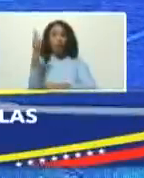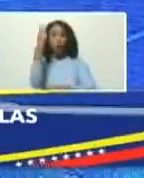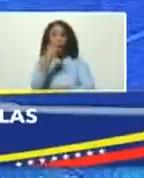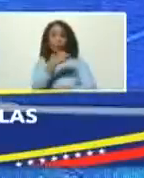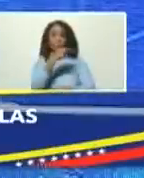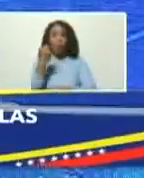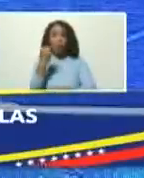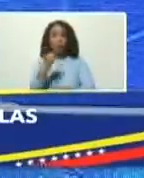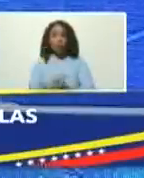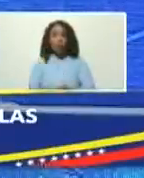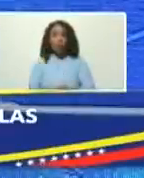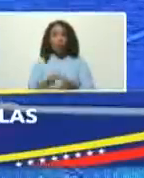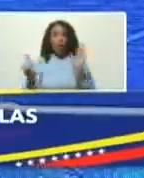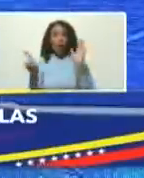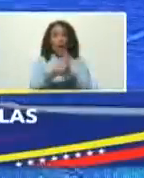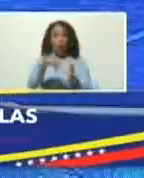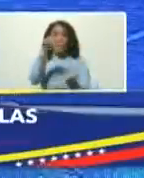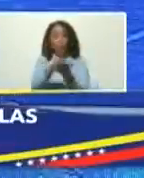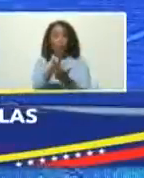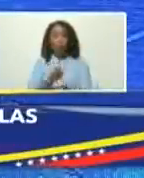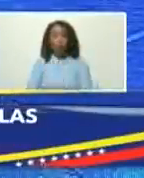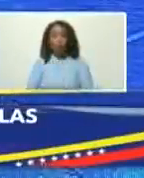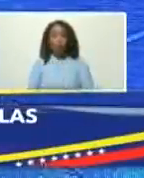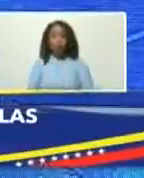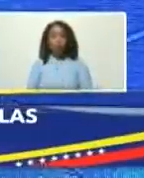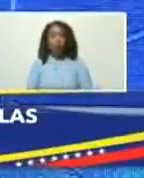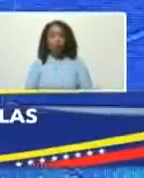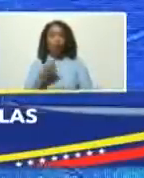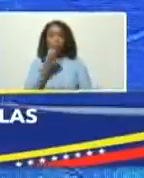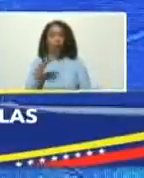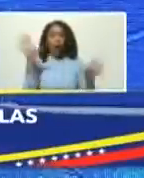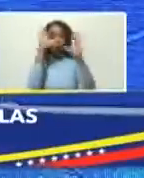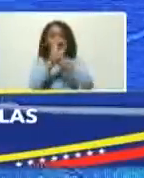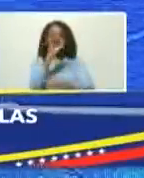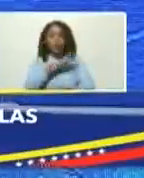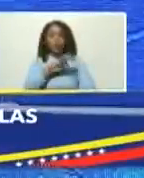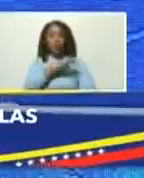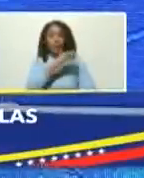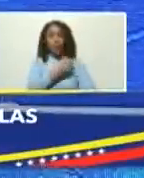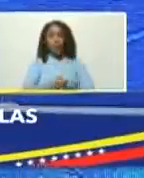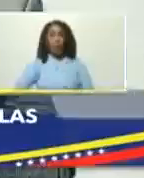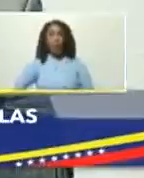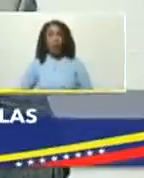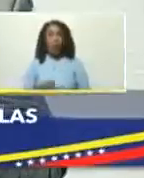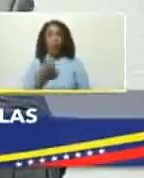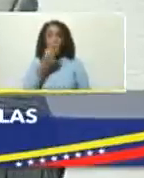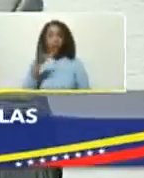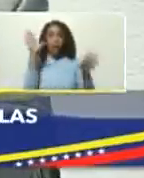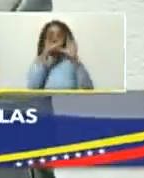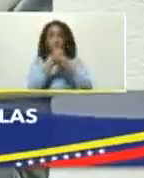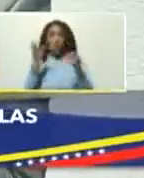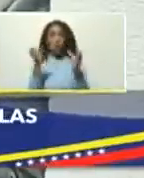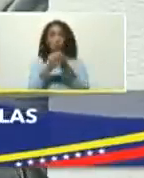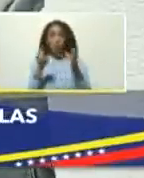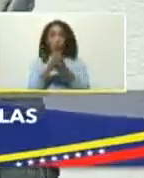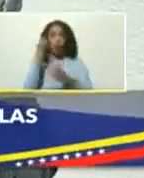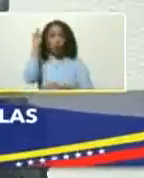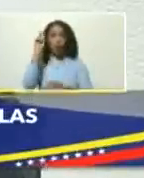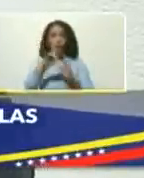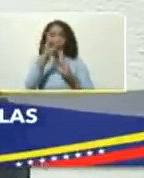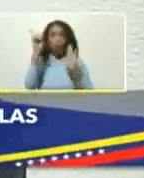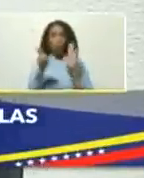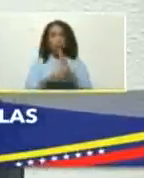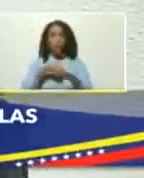y esta ley aprobada buenas noches señor presidente buenas noches cuerpo diplomático ministros